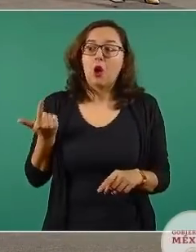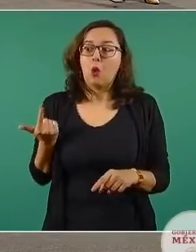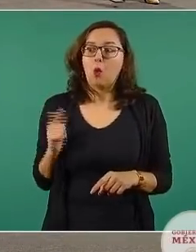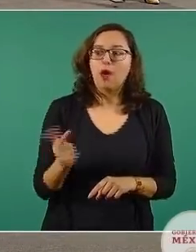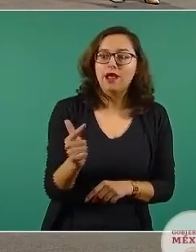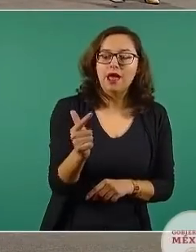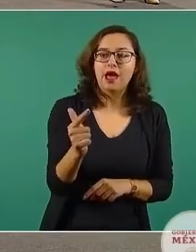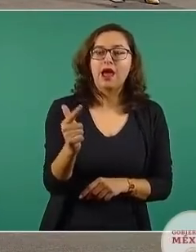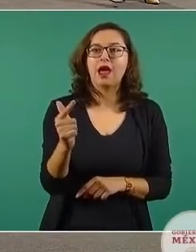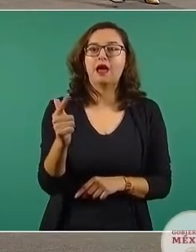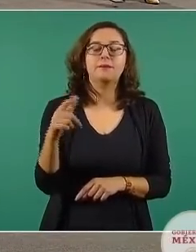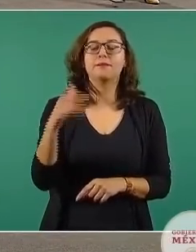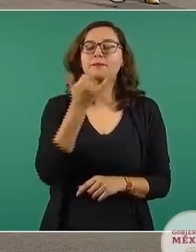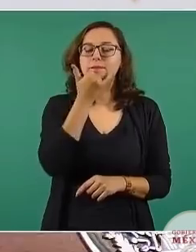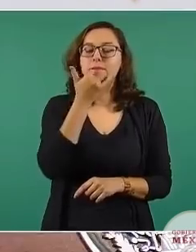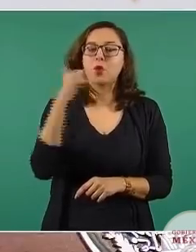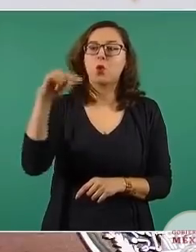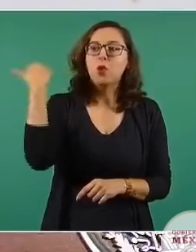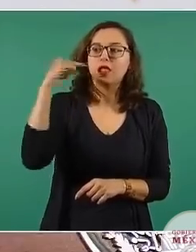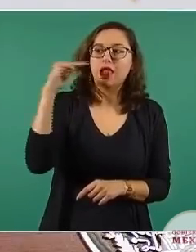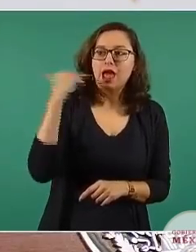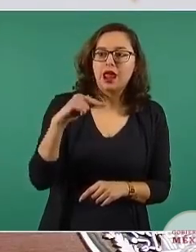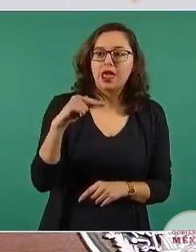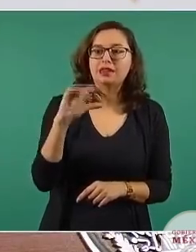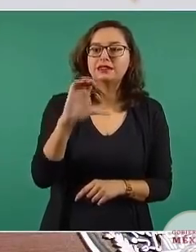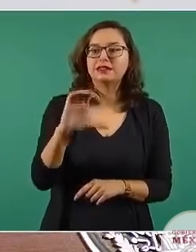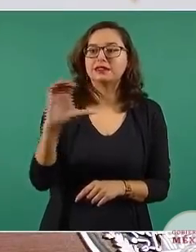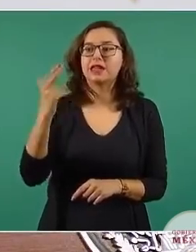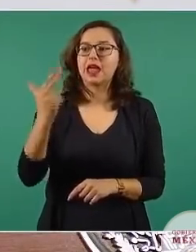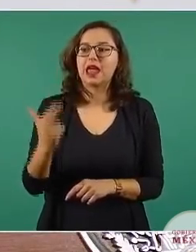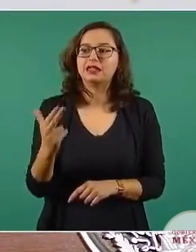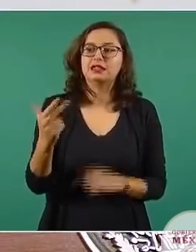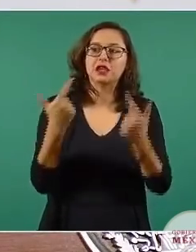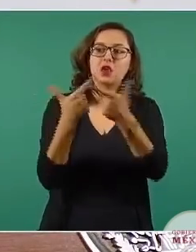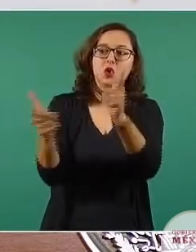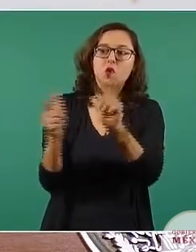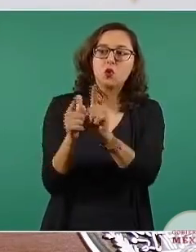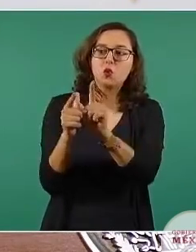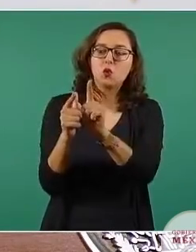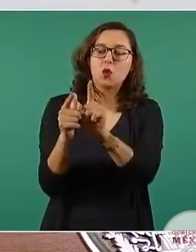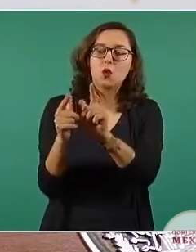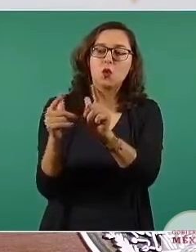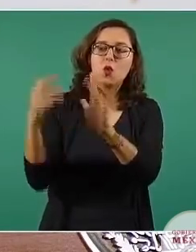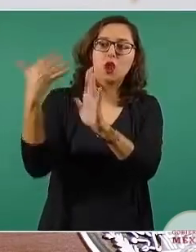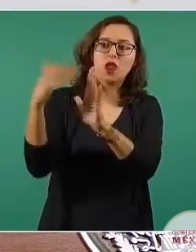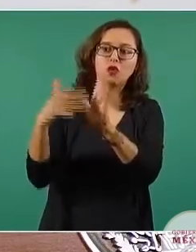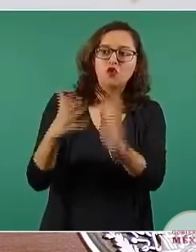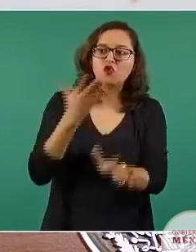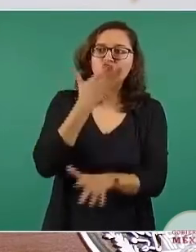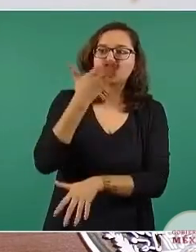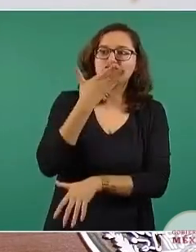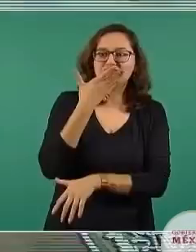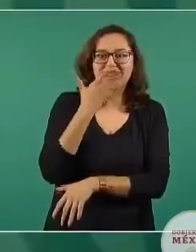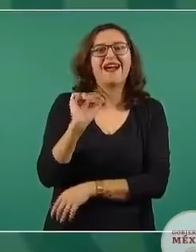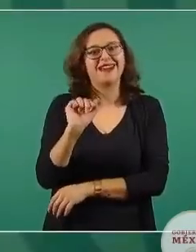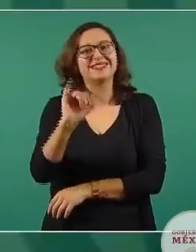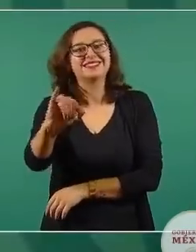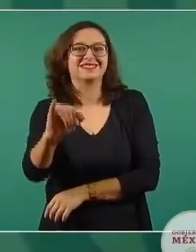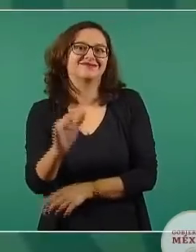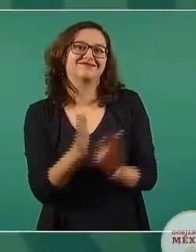tienes que crear una distribución fragmentada y bajo la lógica de a quién vas, quién buscas y cómo llegas.